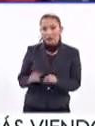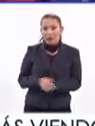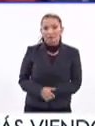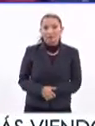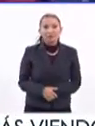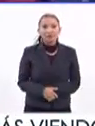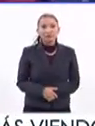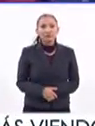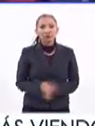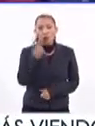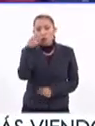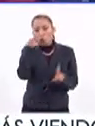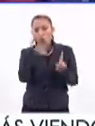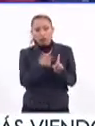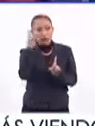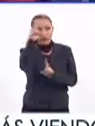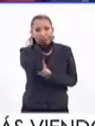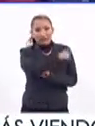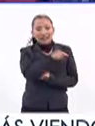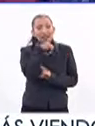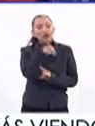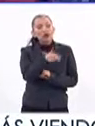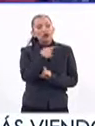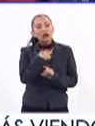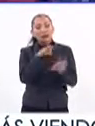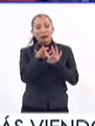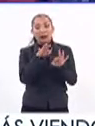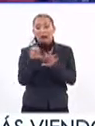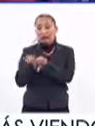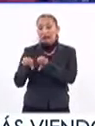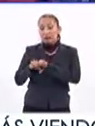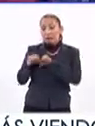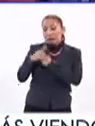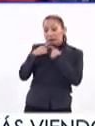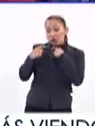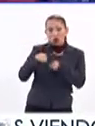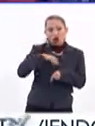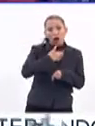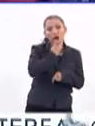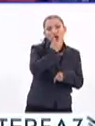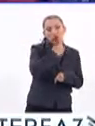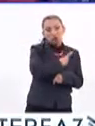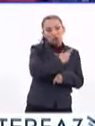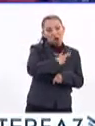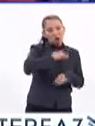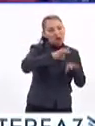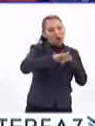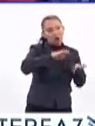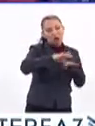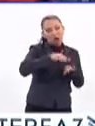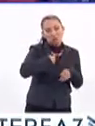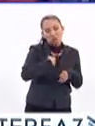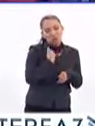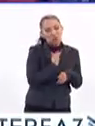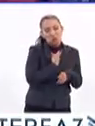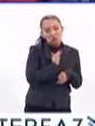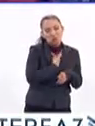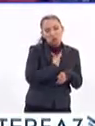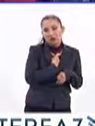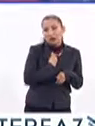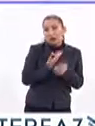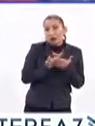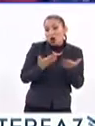Bueno, de los mayores retos, creo que entre nosotros fue trabajar en equipo. Nosotros estábamos acostumbrados a que todos nuestros logros fueran